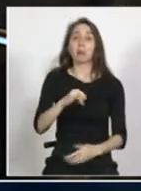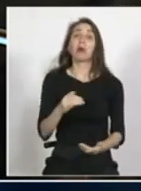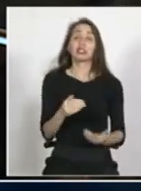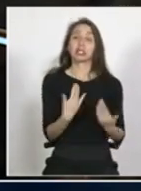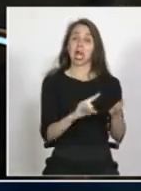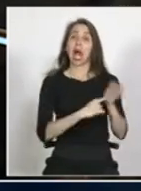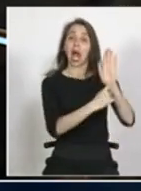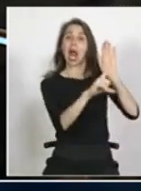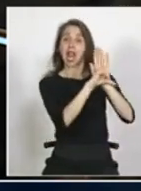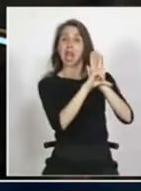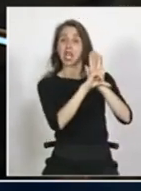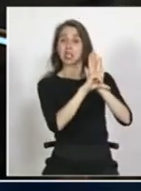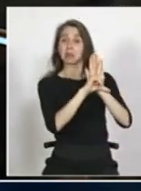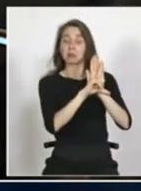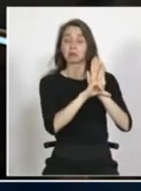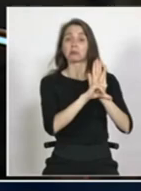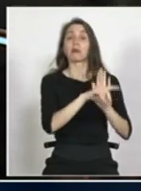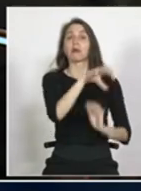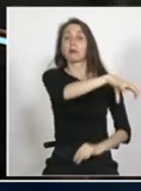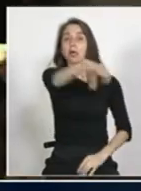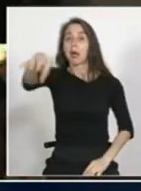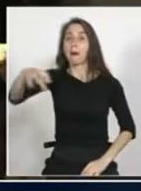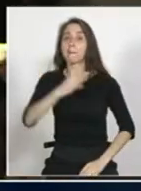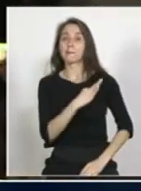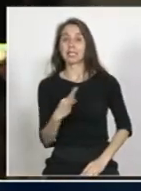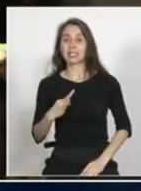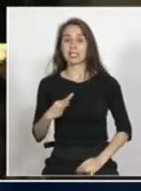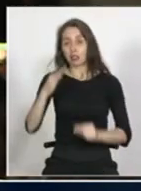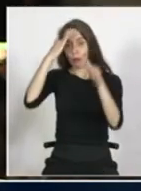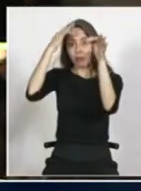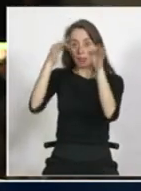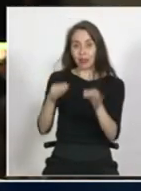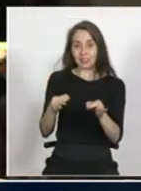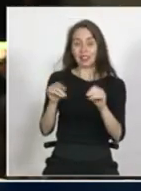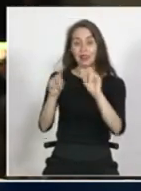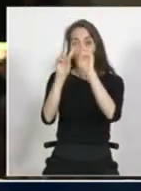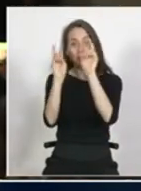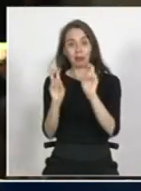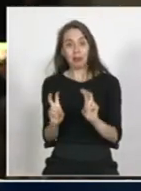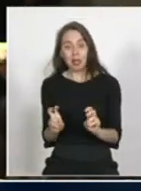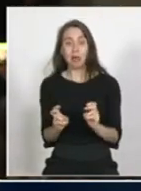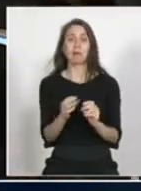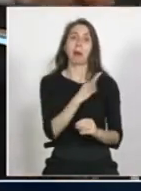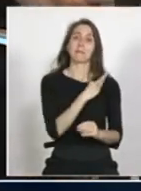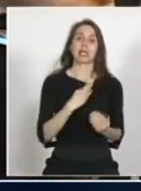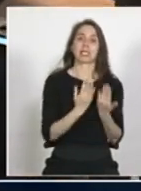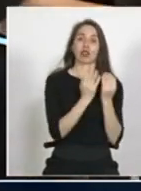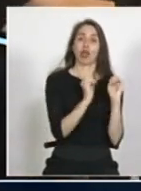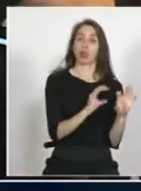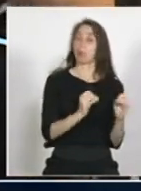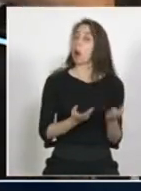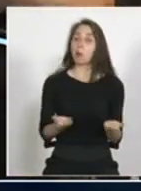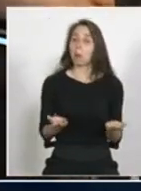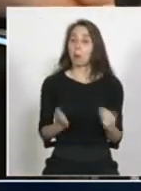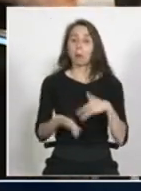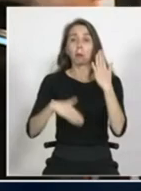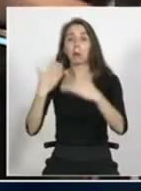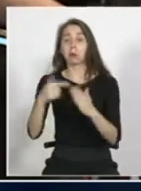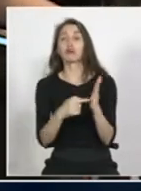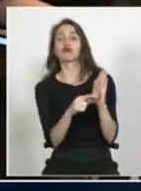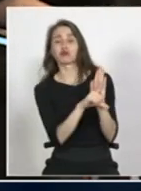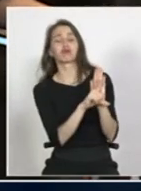porque no se necesita una ley de migración y extranjería los ministerios que tienen que decidir respecto de estos puntos en este caso cierta educación por ejemplo después no lo haga